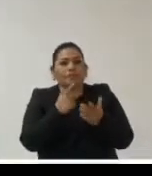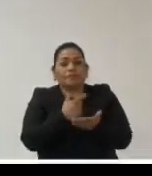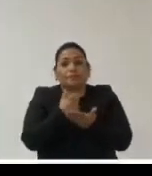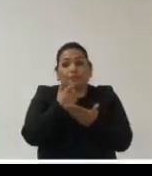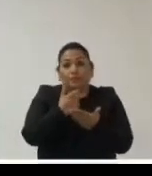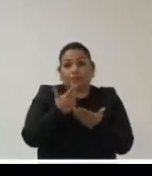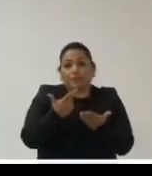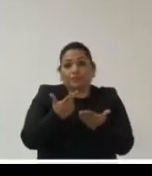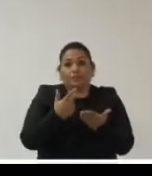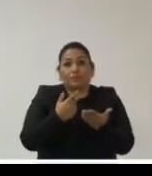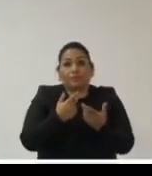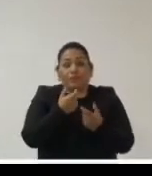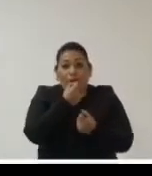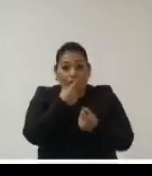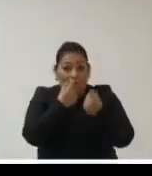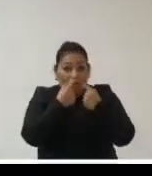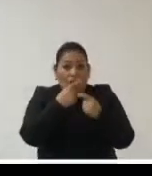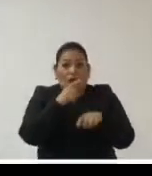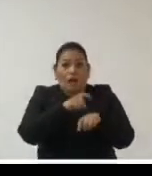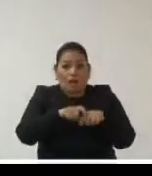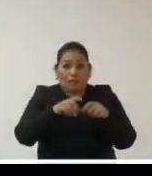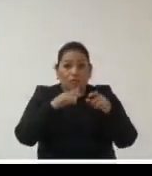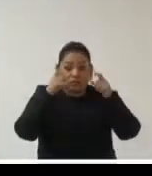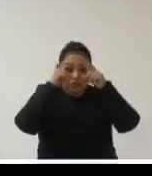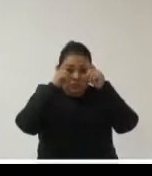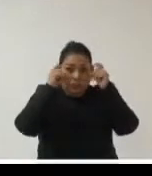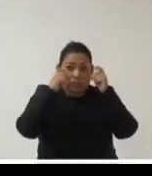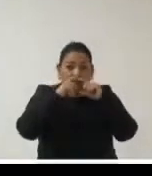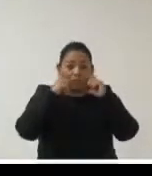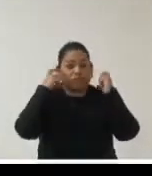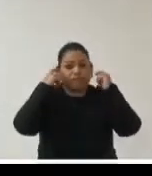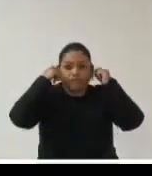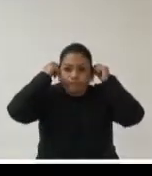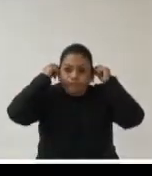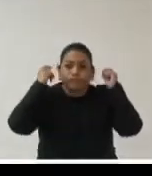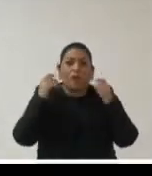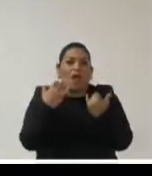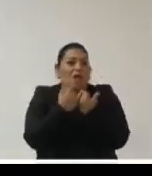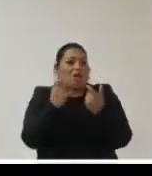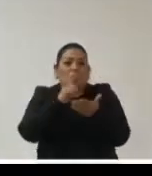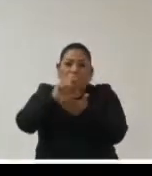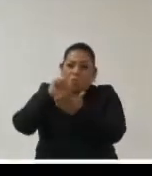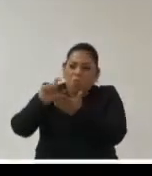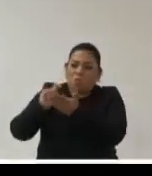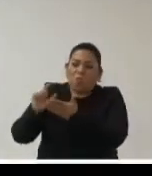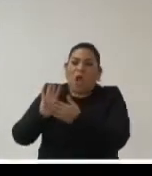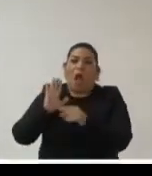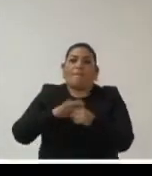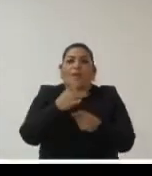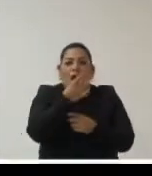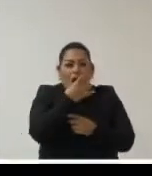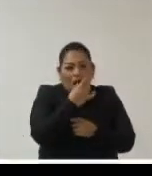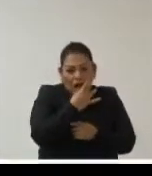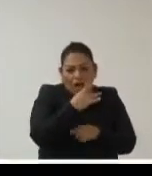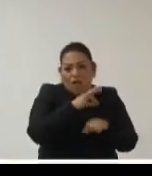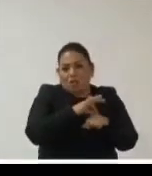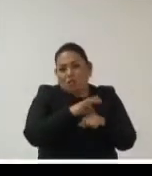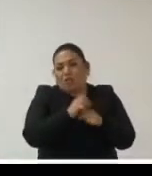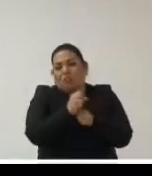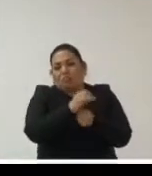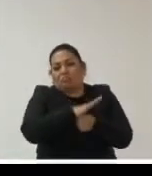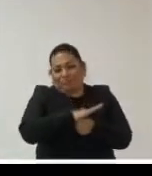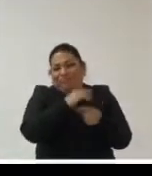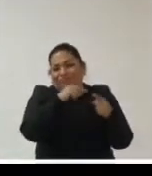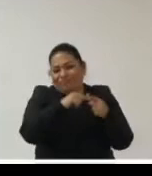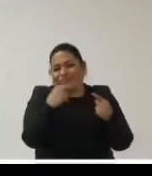por ejemplo en medicamentos mascarillas insumos y otros ¿no? implementos o productos médicos que puedan estar despectuosos a